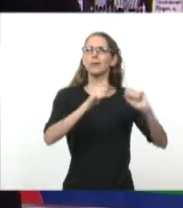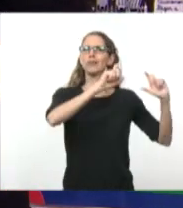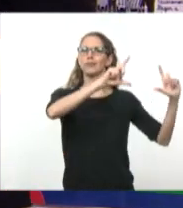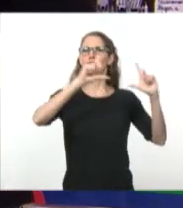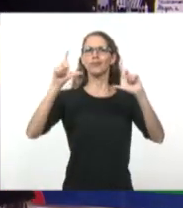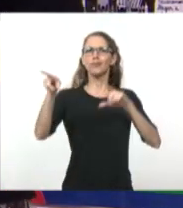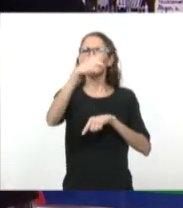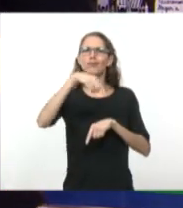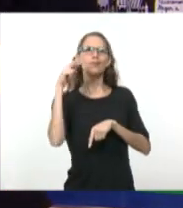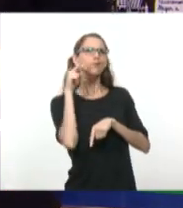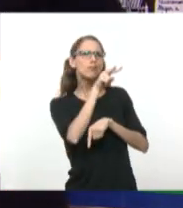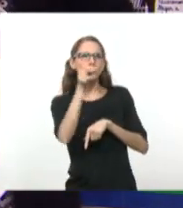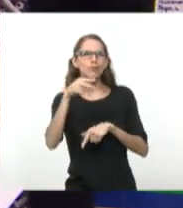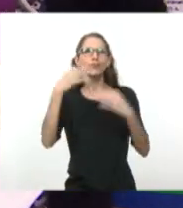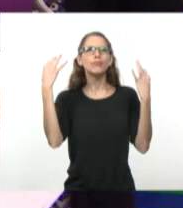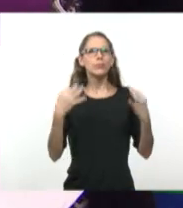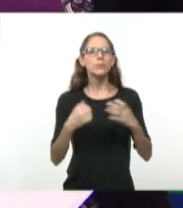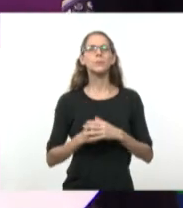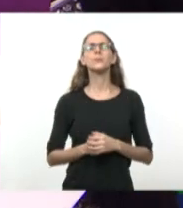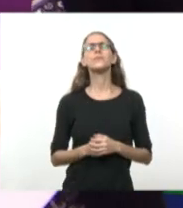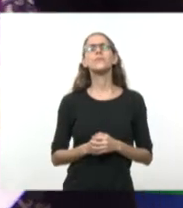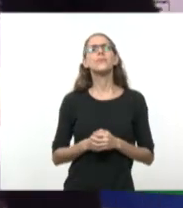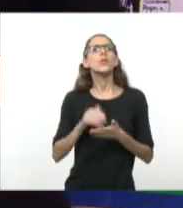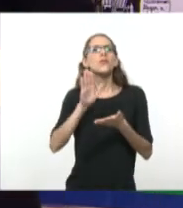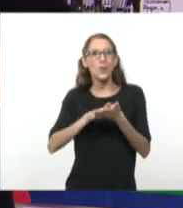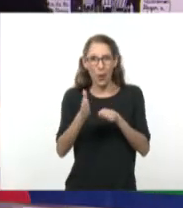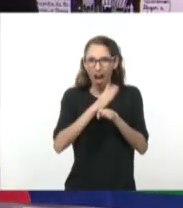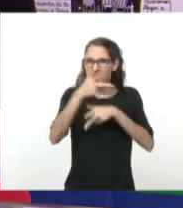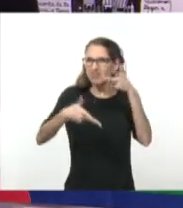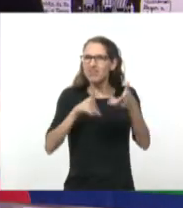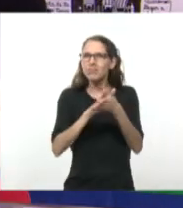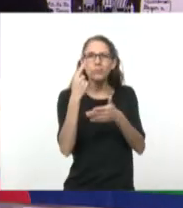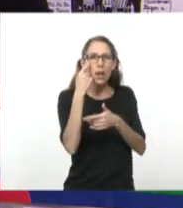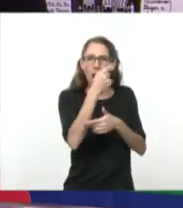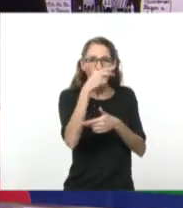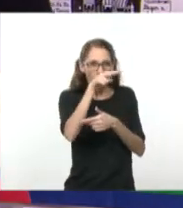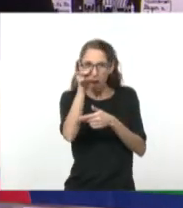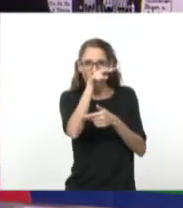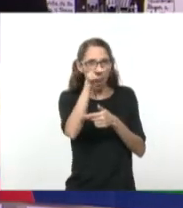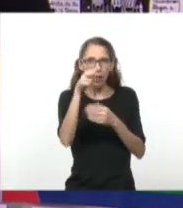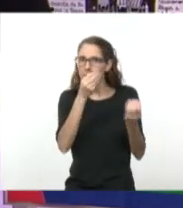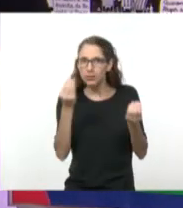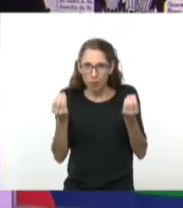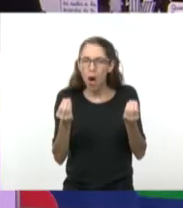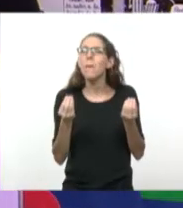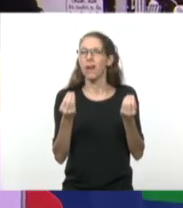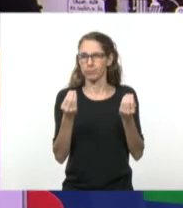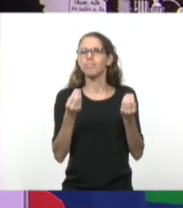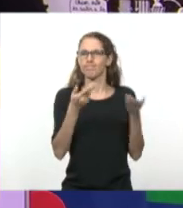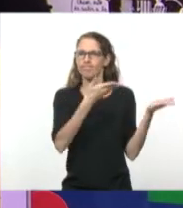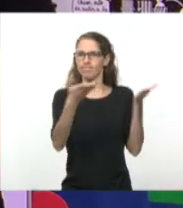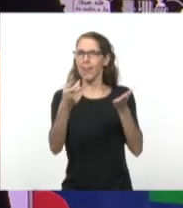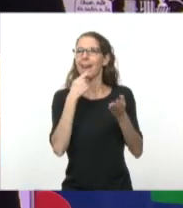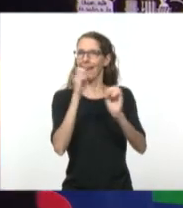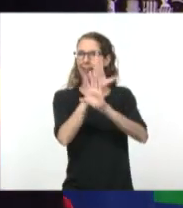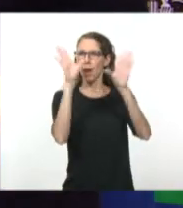detalle. Esto que decíamos del recorrido, de los ojos, lo podemos tratar de aplicar a cómo vemos estos cuadros de